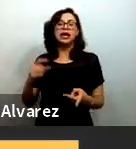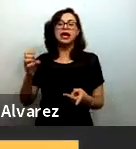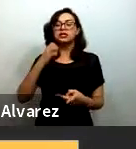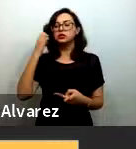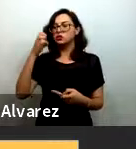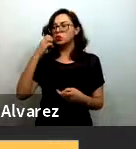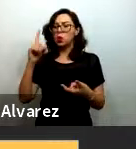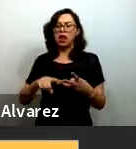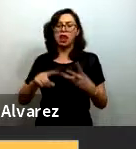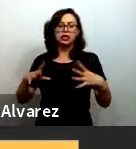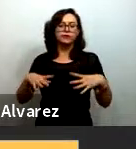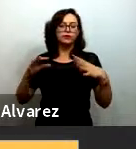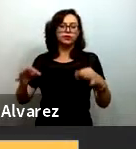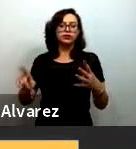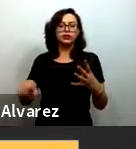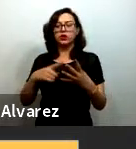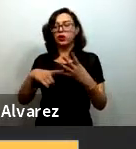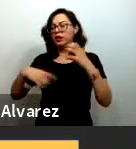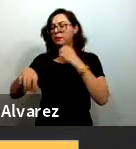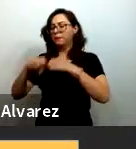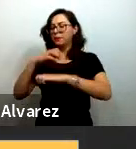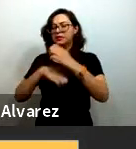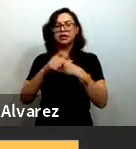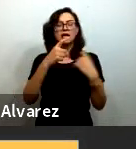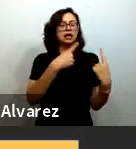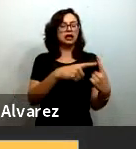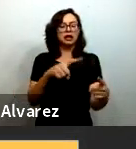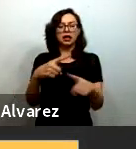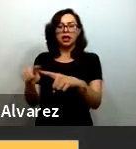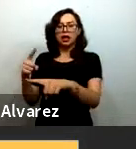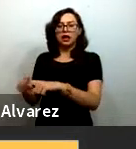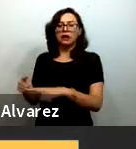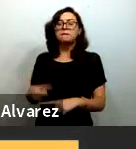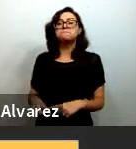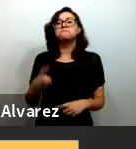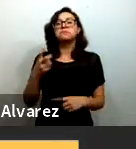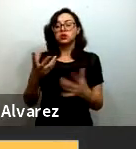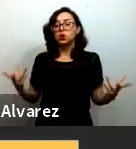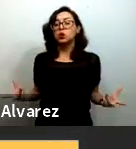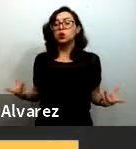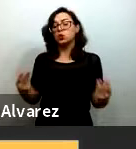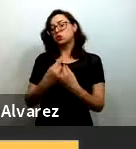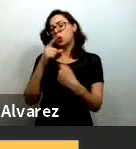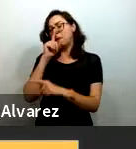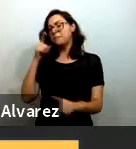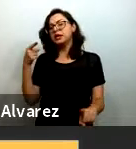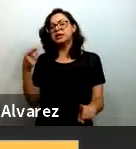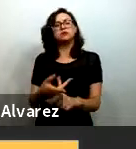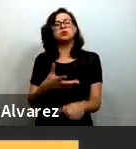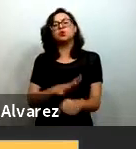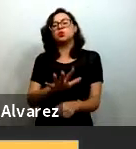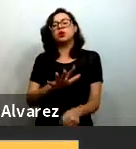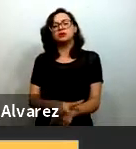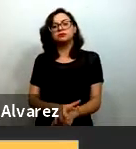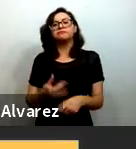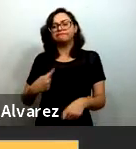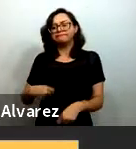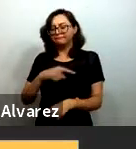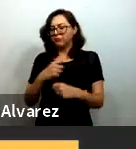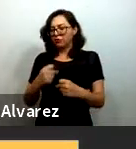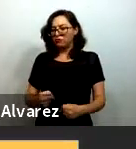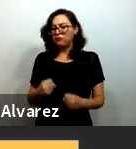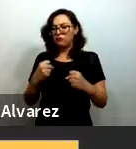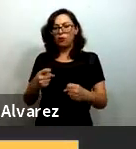fundaciones empresariales etcétera lo que articula este colectivo es este propósito común y ha sido lo suficientemente fuerte como para